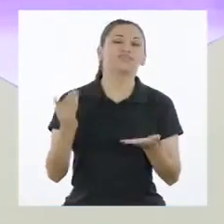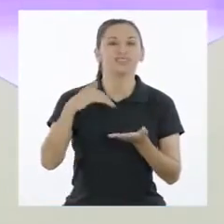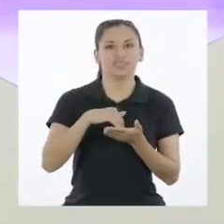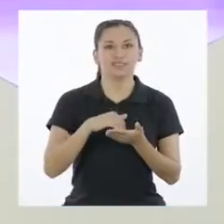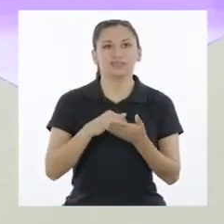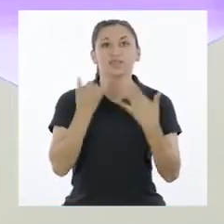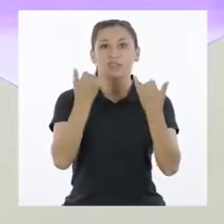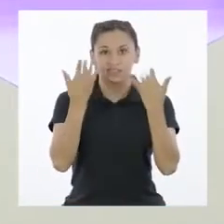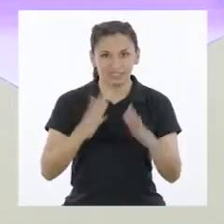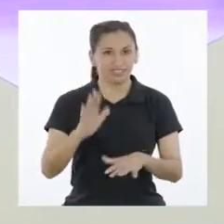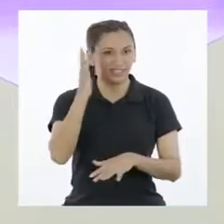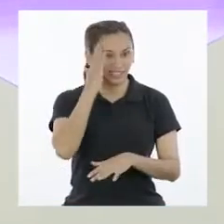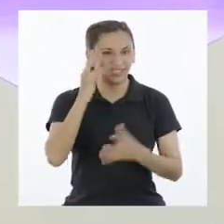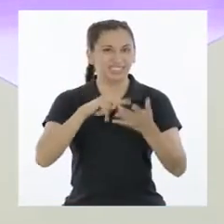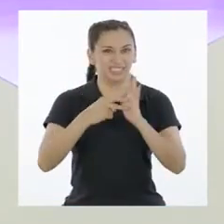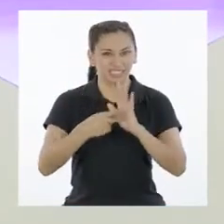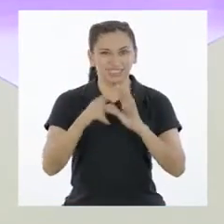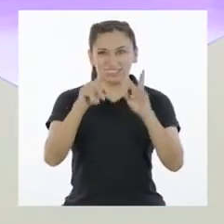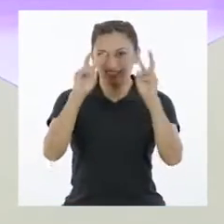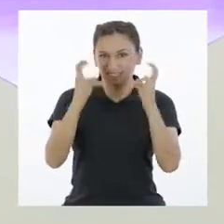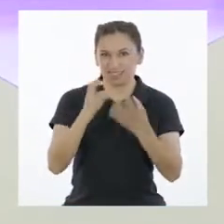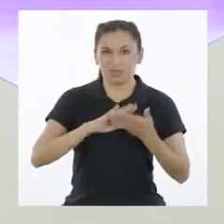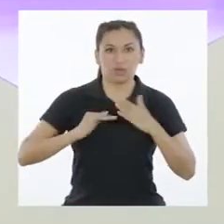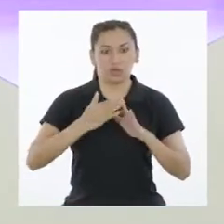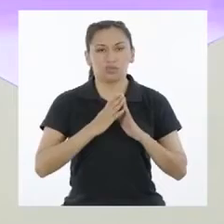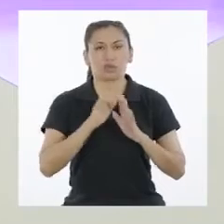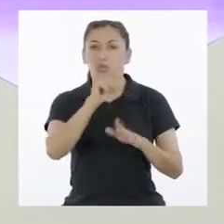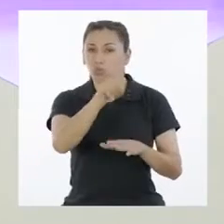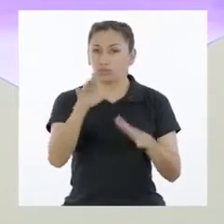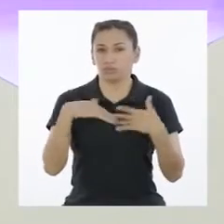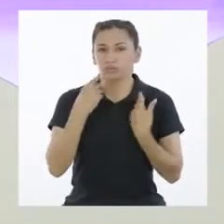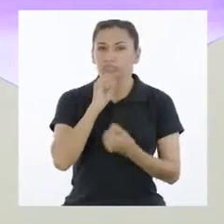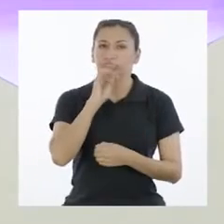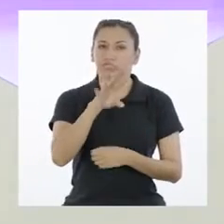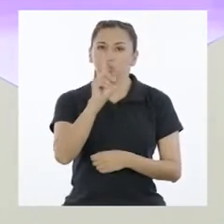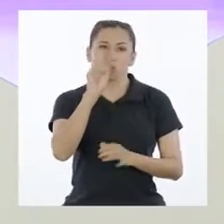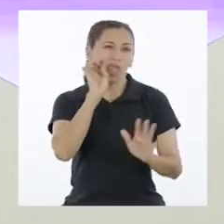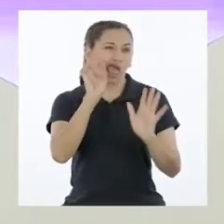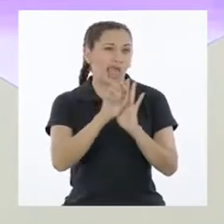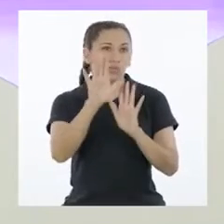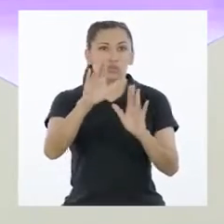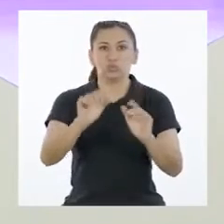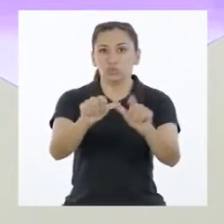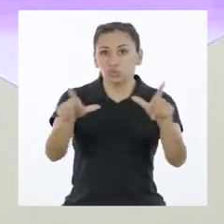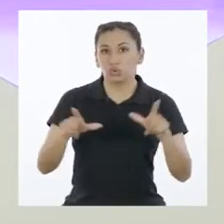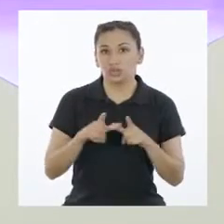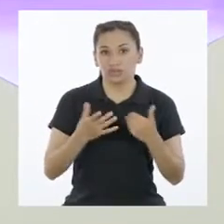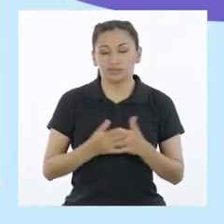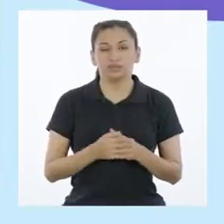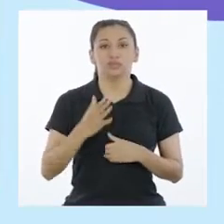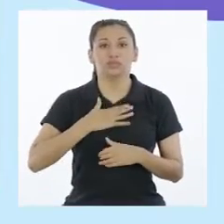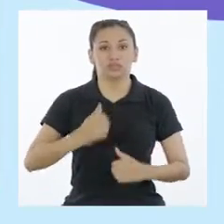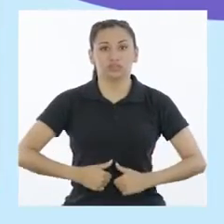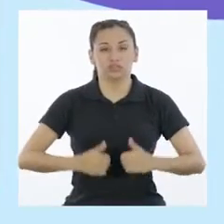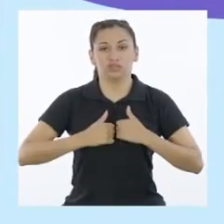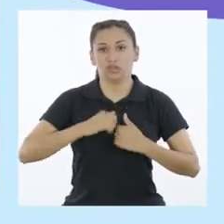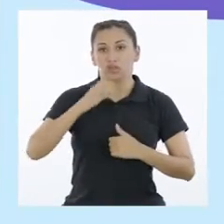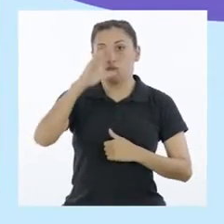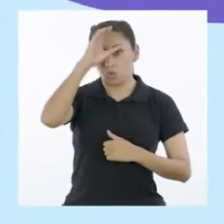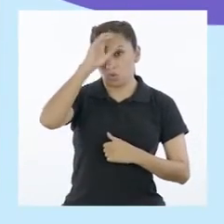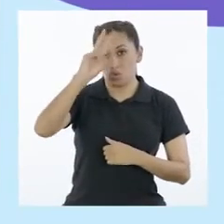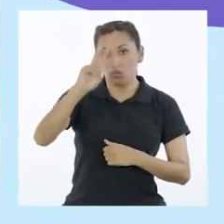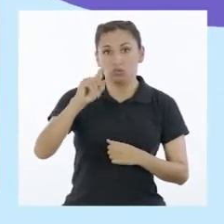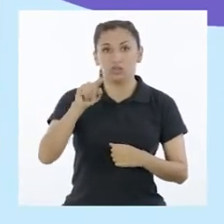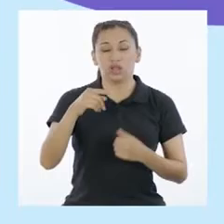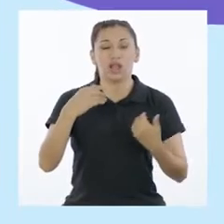Hola nuevamente. Ahora que ya sabemos que es un asunto público, ¿alguien podría mencionar algún ejemplo en su localidad? Yo vivo en